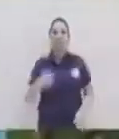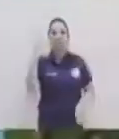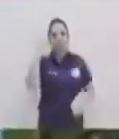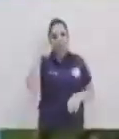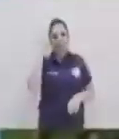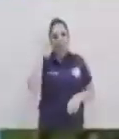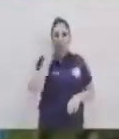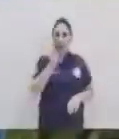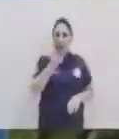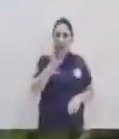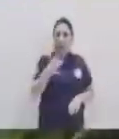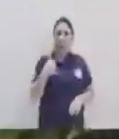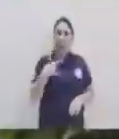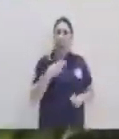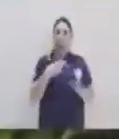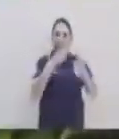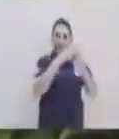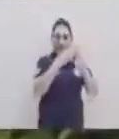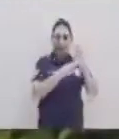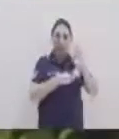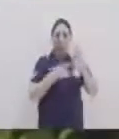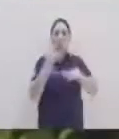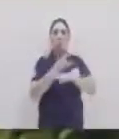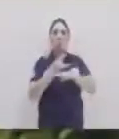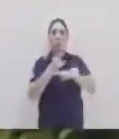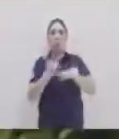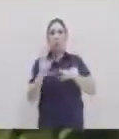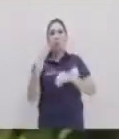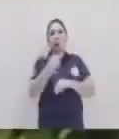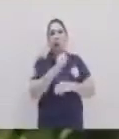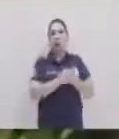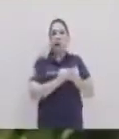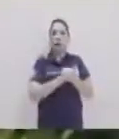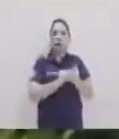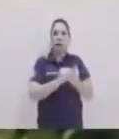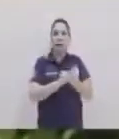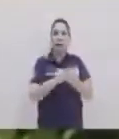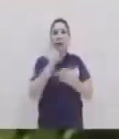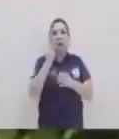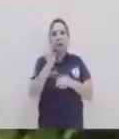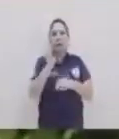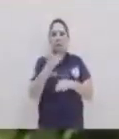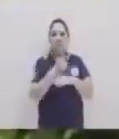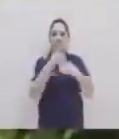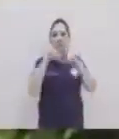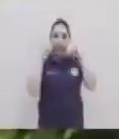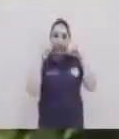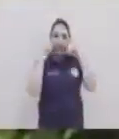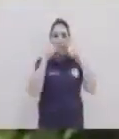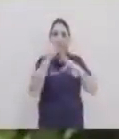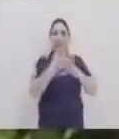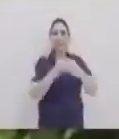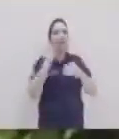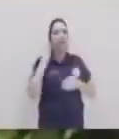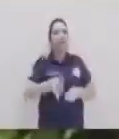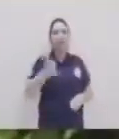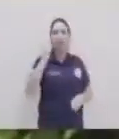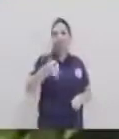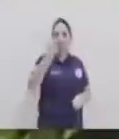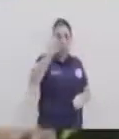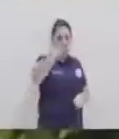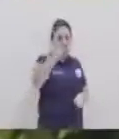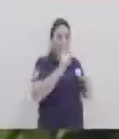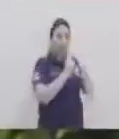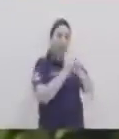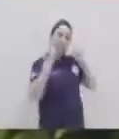día de hoy recuerda de las indicaciones utilizar constantemente la mascarilla el lavado de